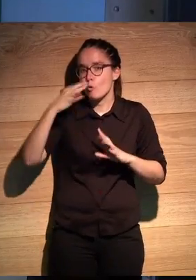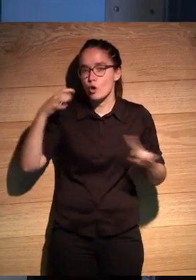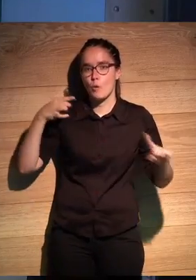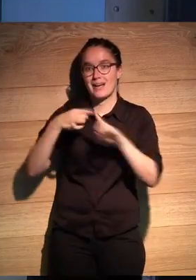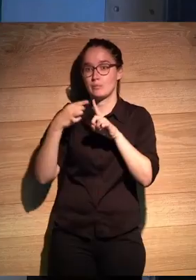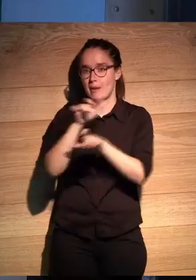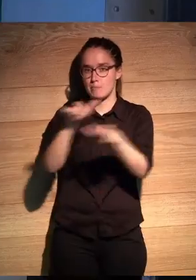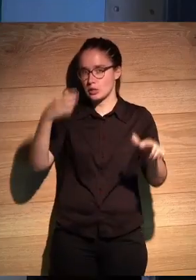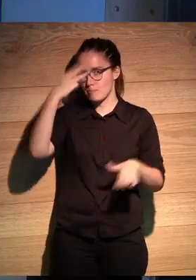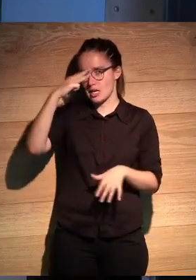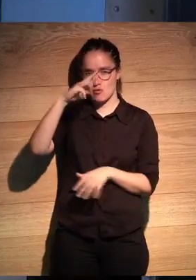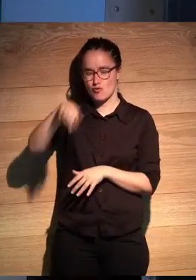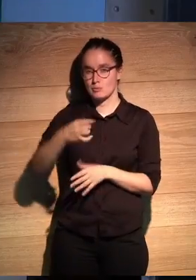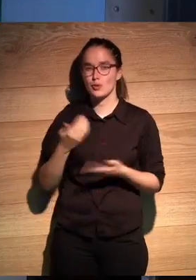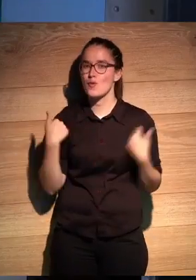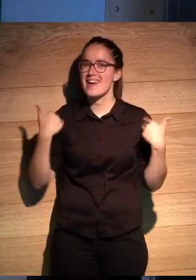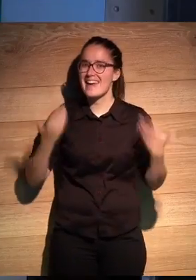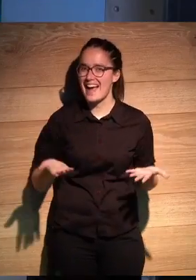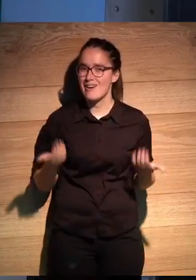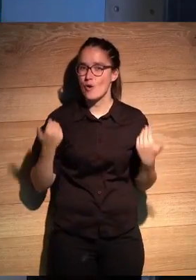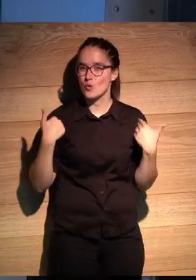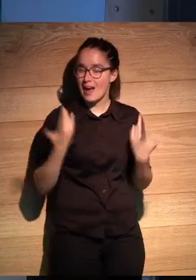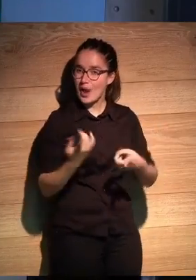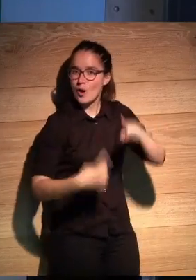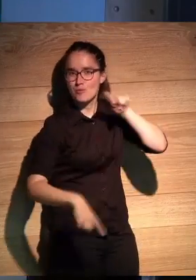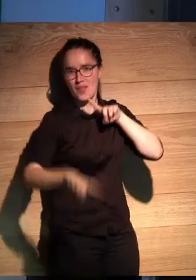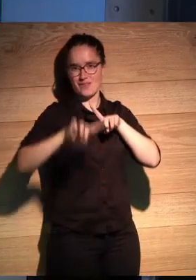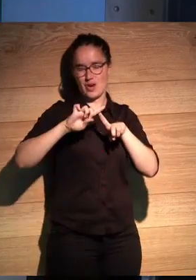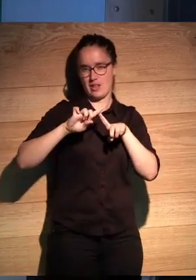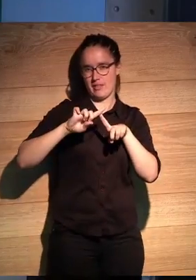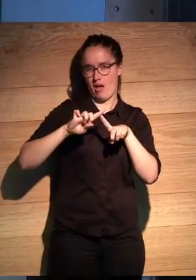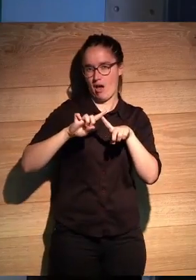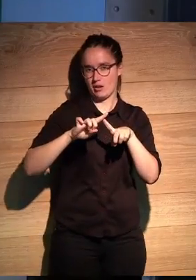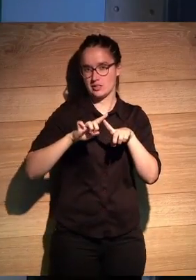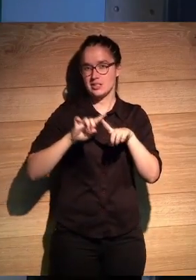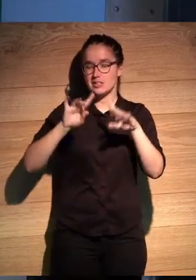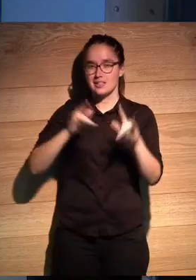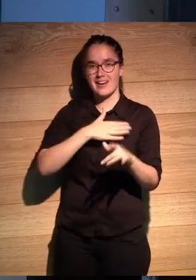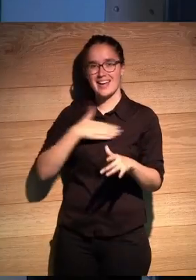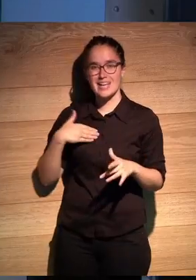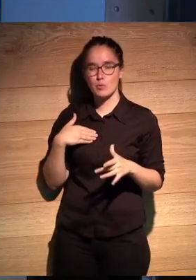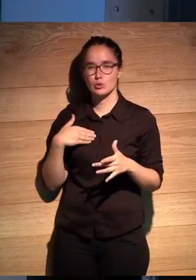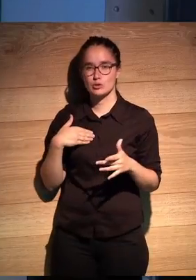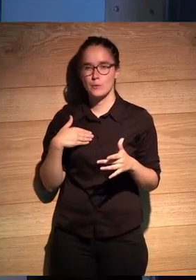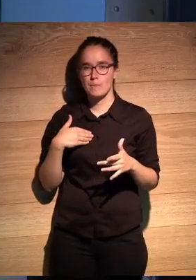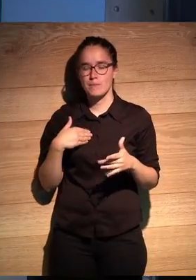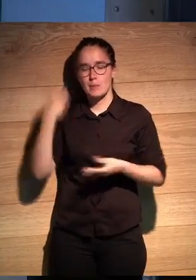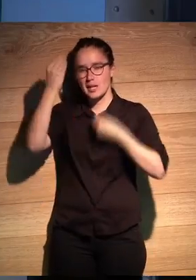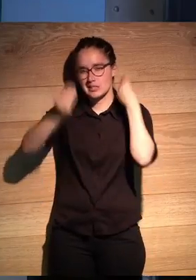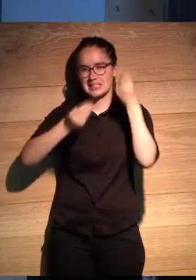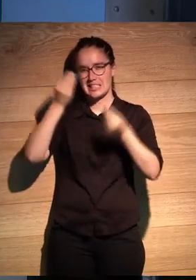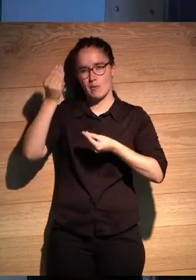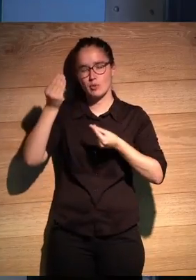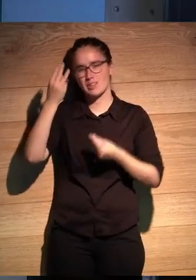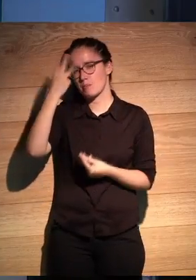mexicano, pero sin duda es un regalo, o es un regalo de vuelta, decimos un regalo. Claro, sí, queríamos que fuera, pensábamos